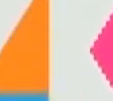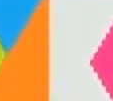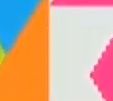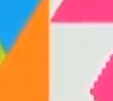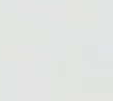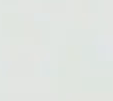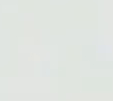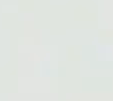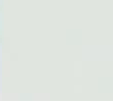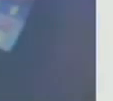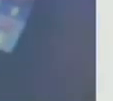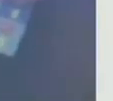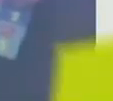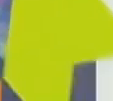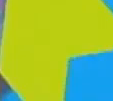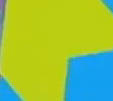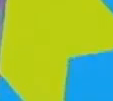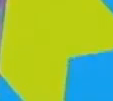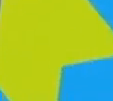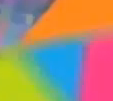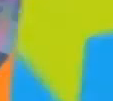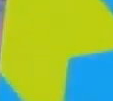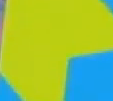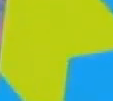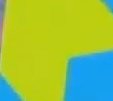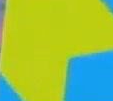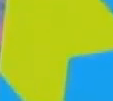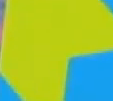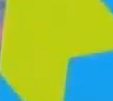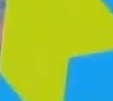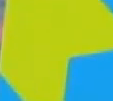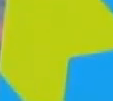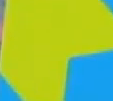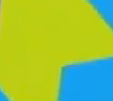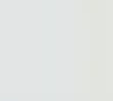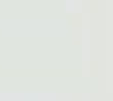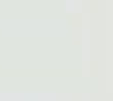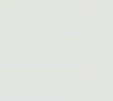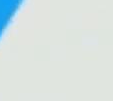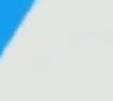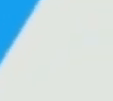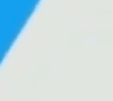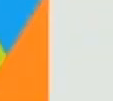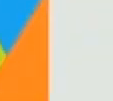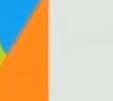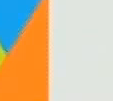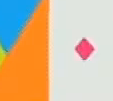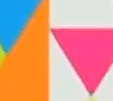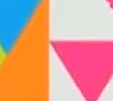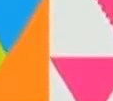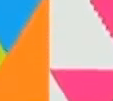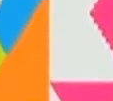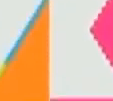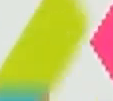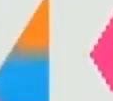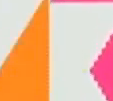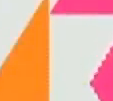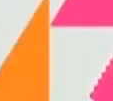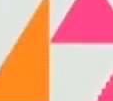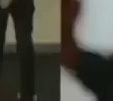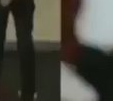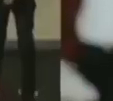Televisión de América Latina. Estos premios reconocen la labor de las televisoras públicas en Latinoamérica.